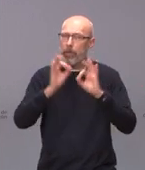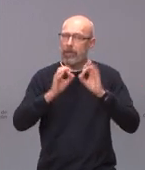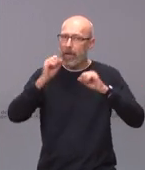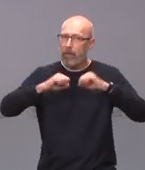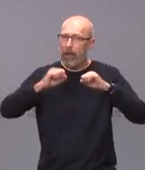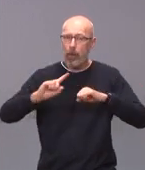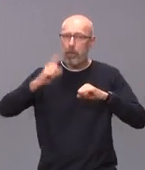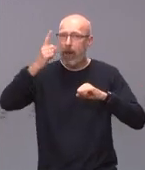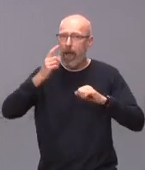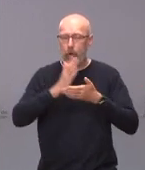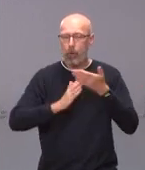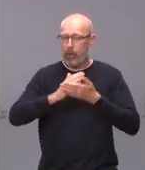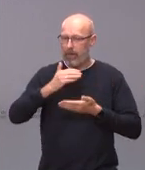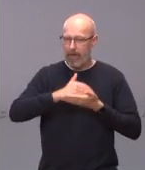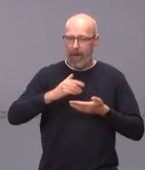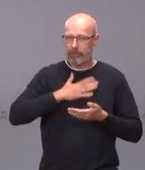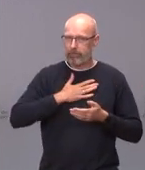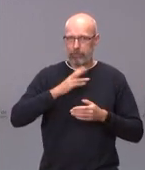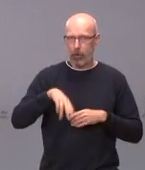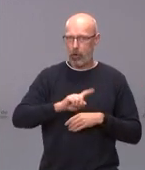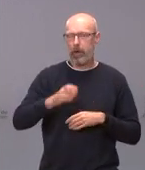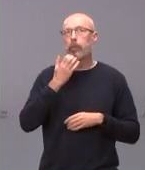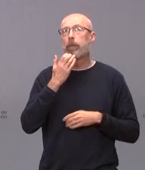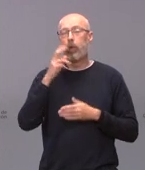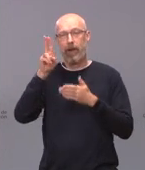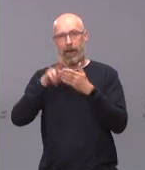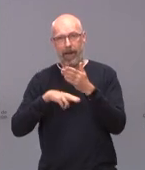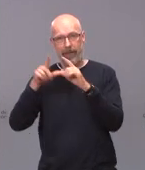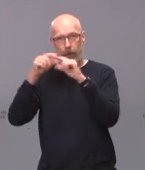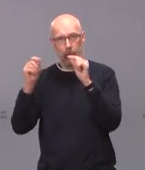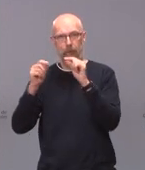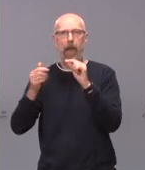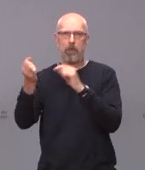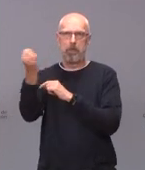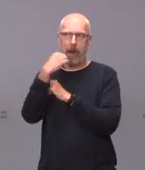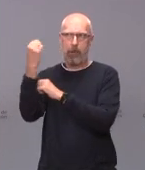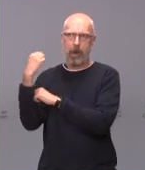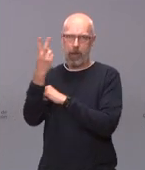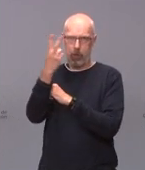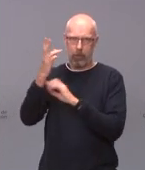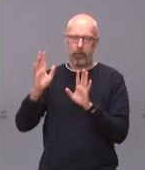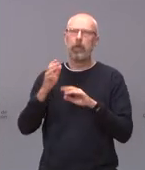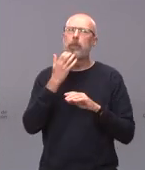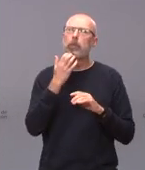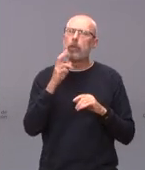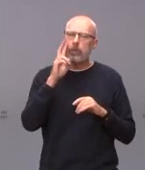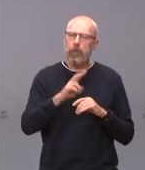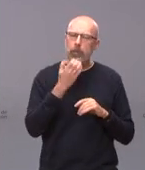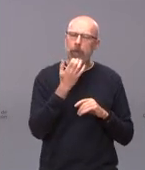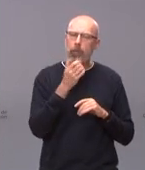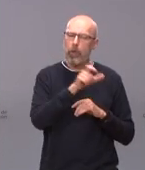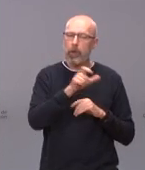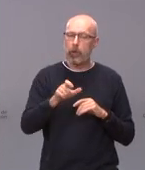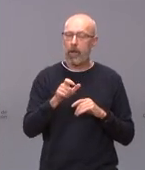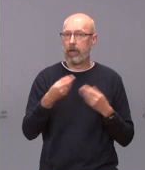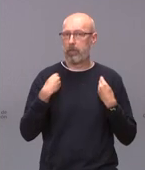porque eso sabe usted que nos gana Galicia y Asturias pero además es que si miramos por ejemplo las personas institucionalizadas